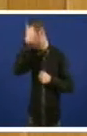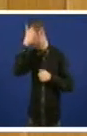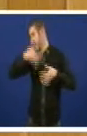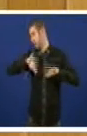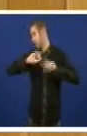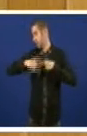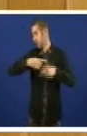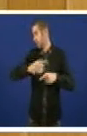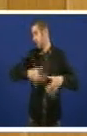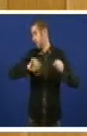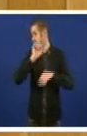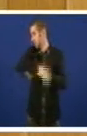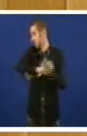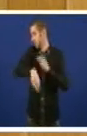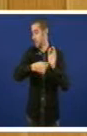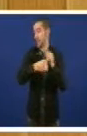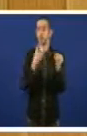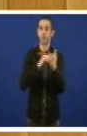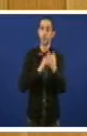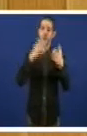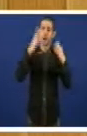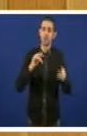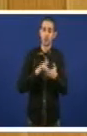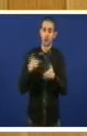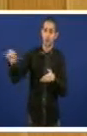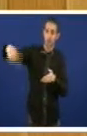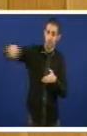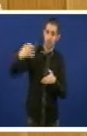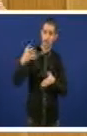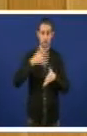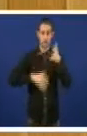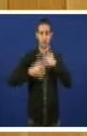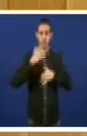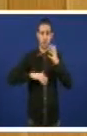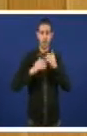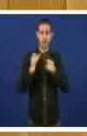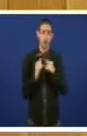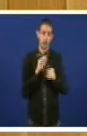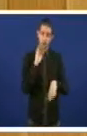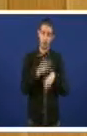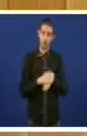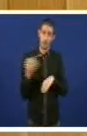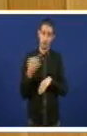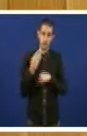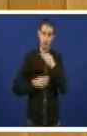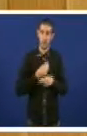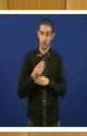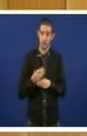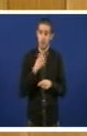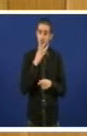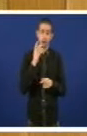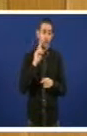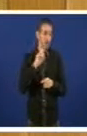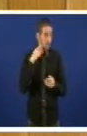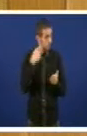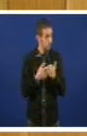consecuencias, e que moitas veces teñen que rectificar pola vía dos feitos. Estamos a ver consecuencias